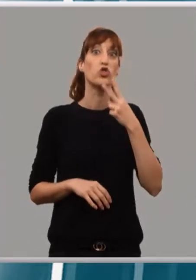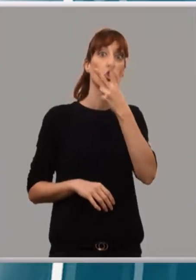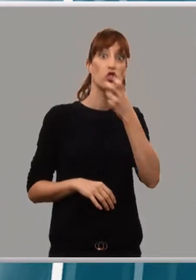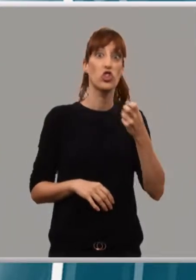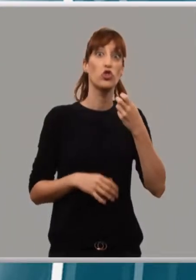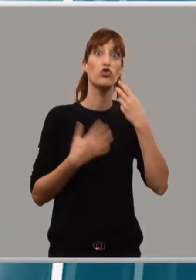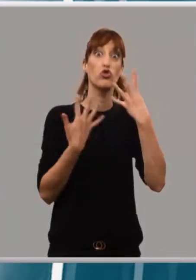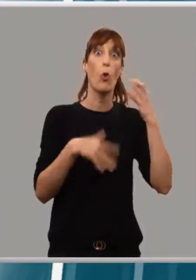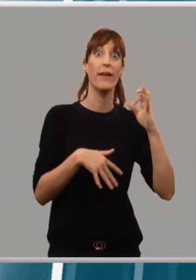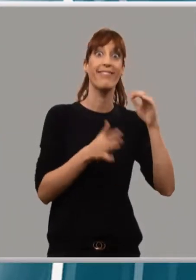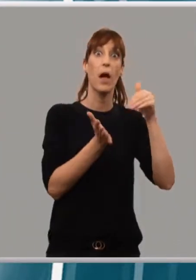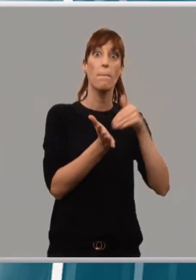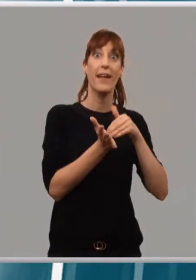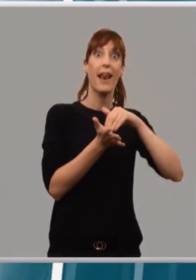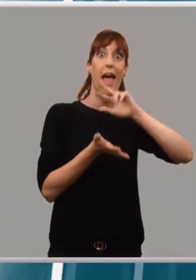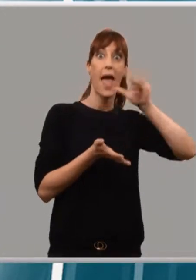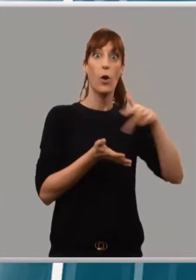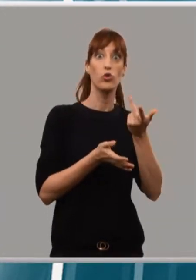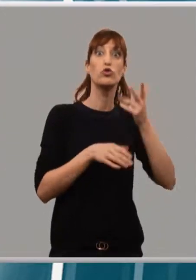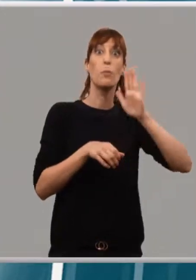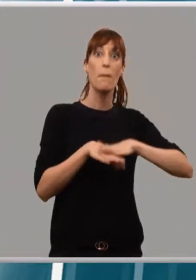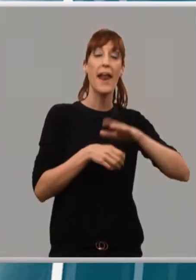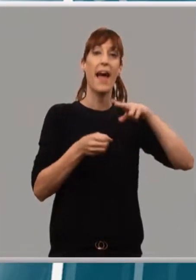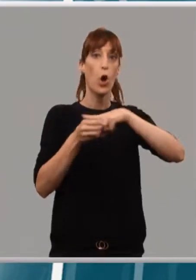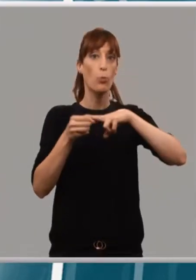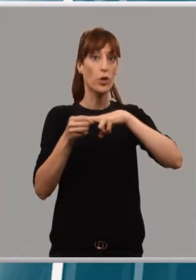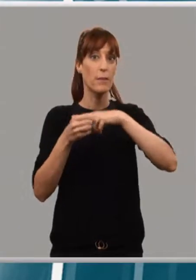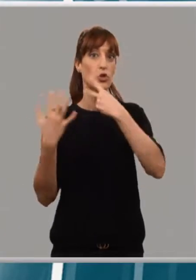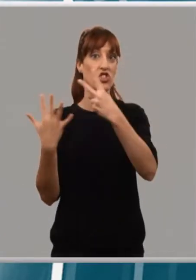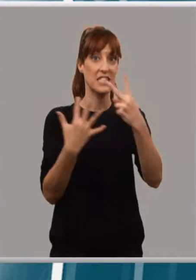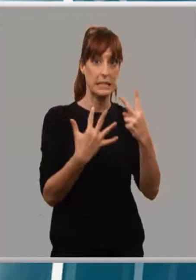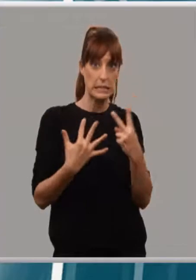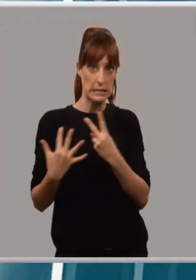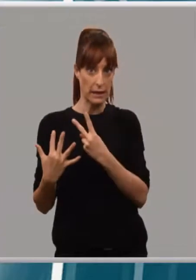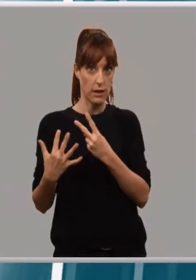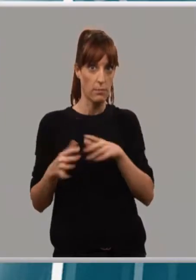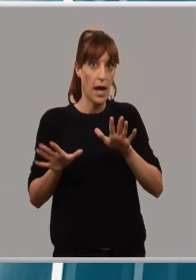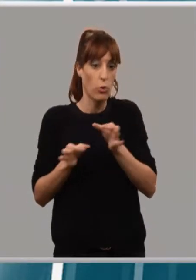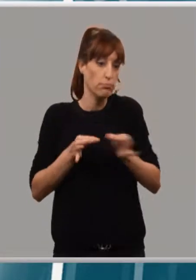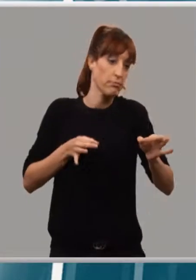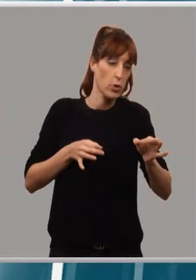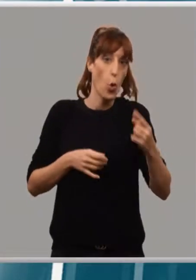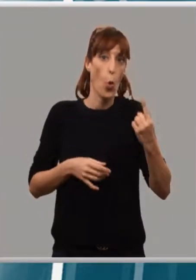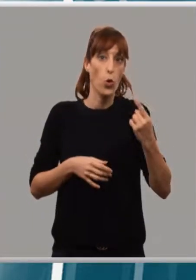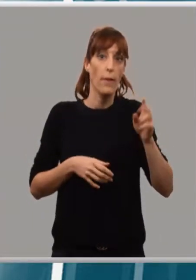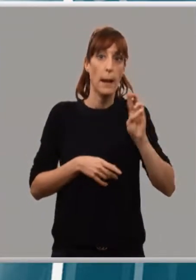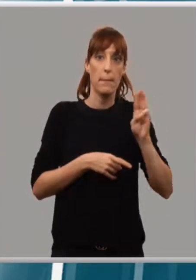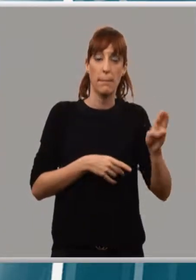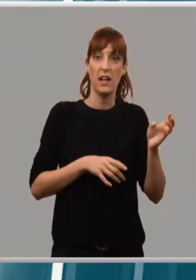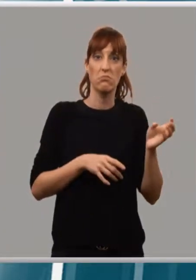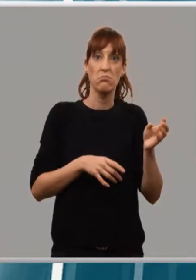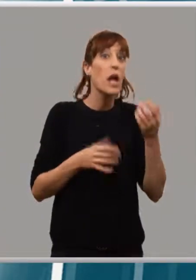.000 euros para convenios con siete municipios. Todos excepto uno del PP. Para el Ejecutivo actual ninguna intervención era de